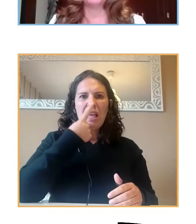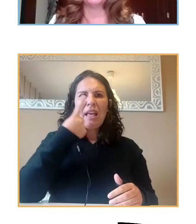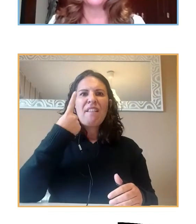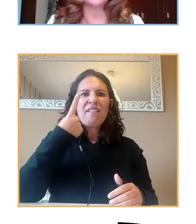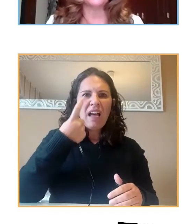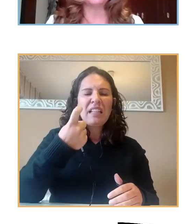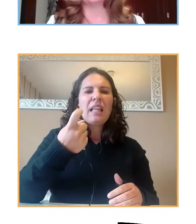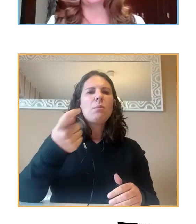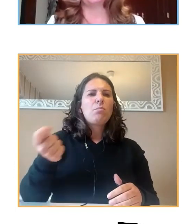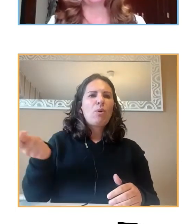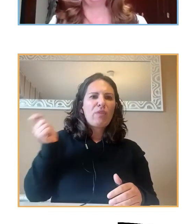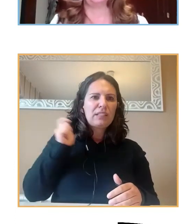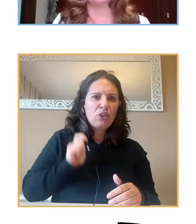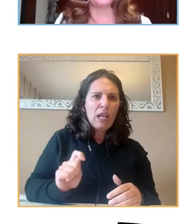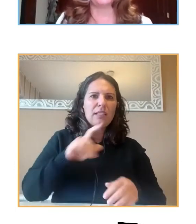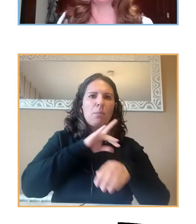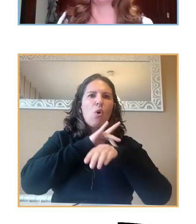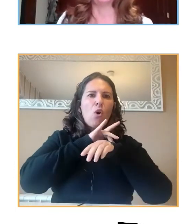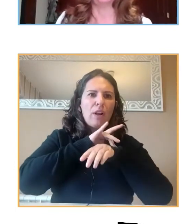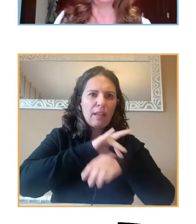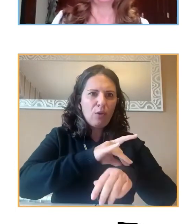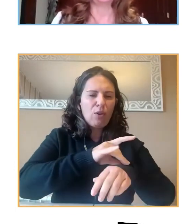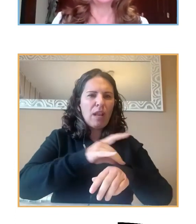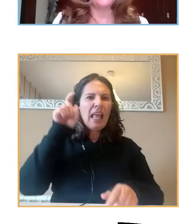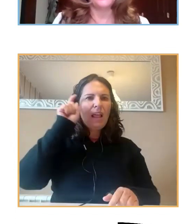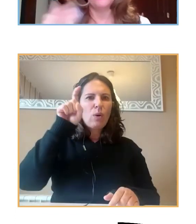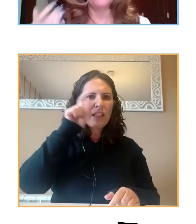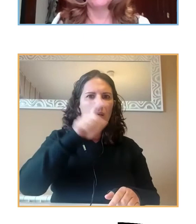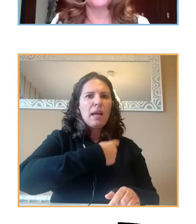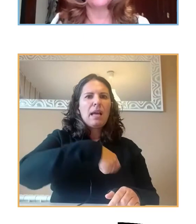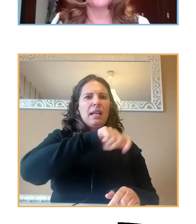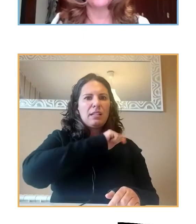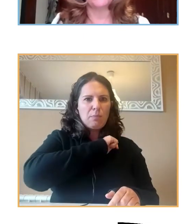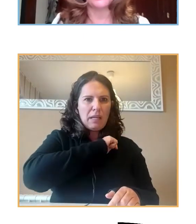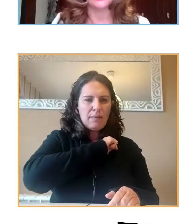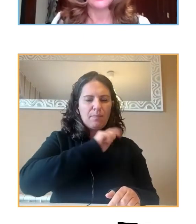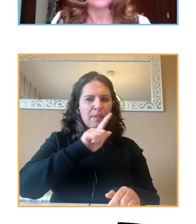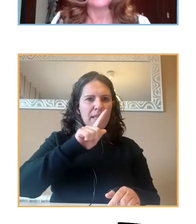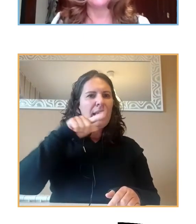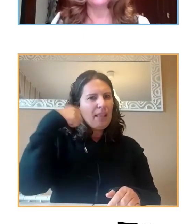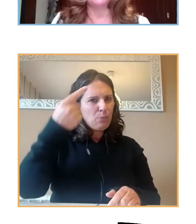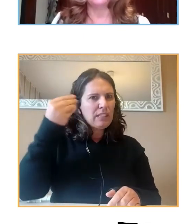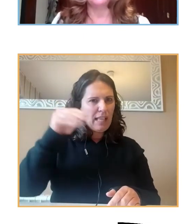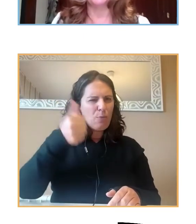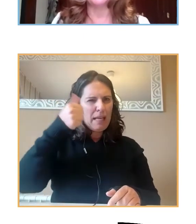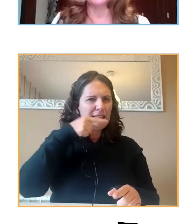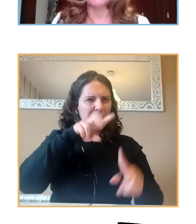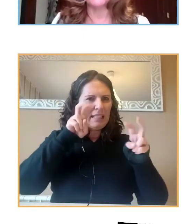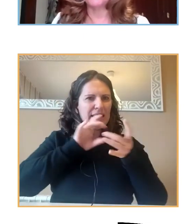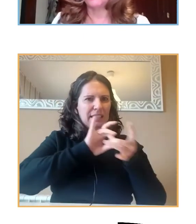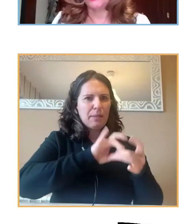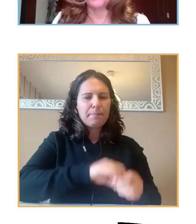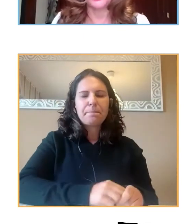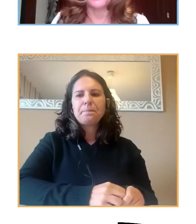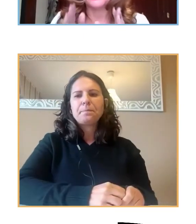profesionales de la orientación educativa en España. Añadiré luego otra cosa más. Y además,